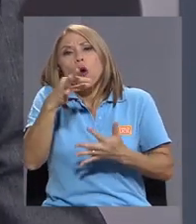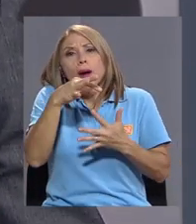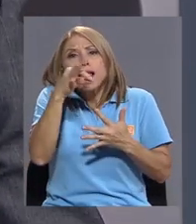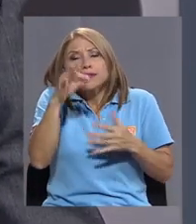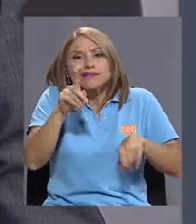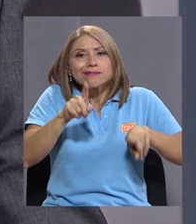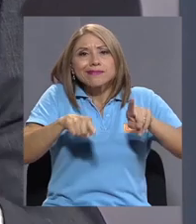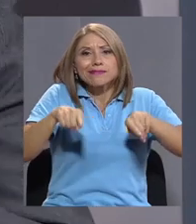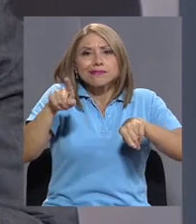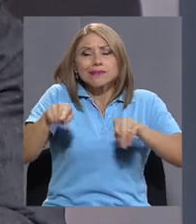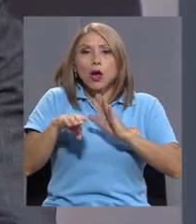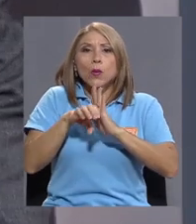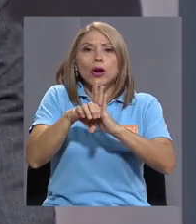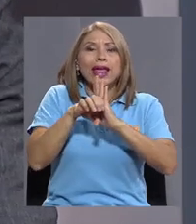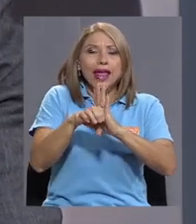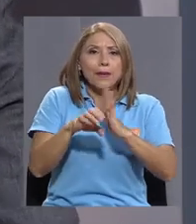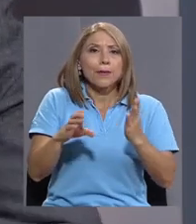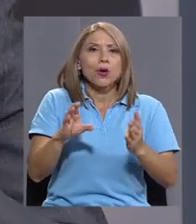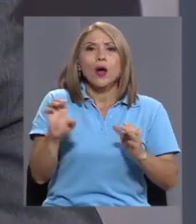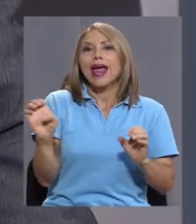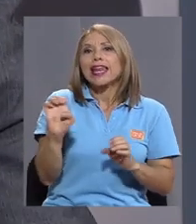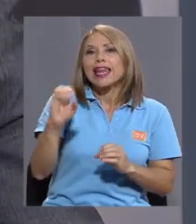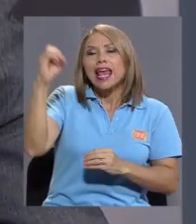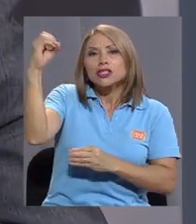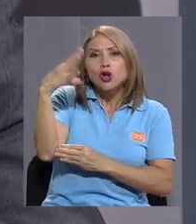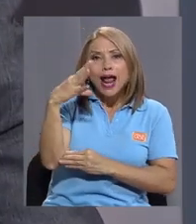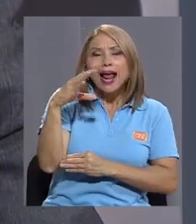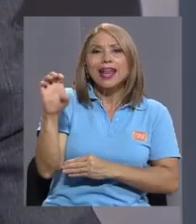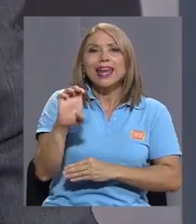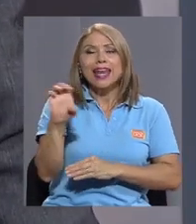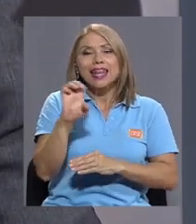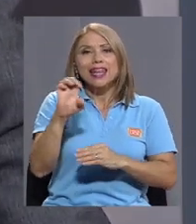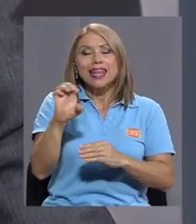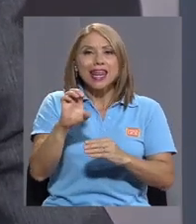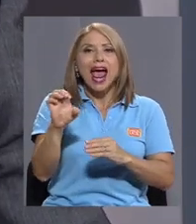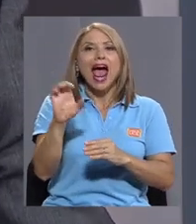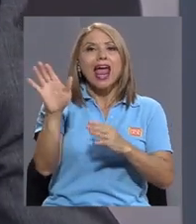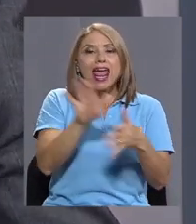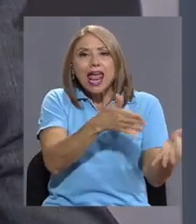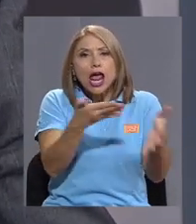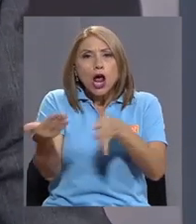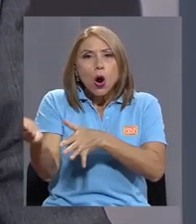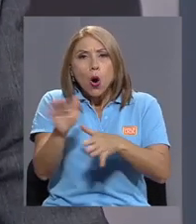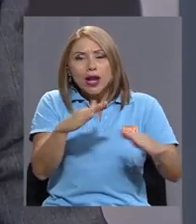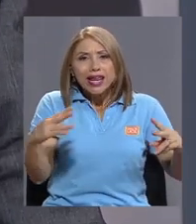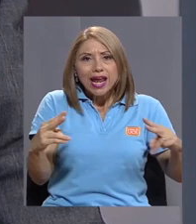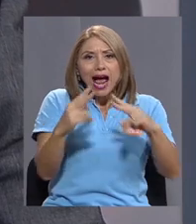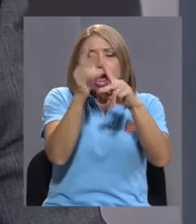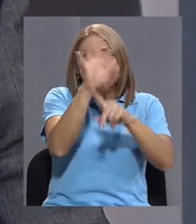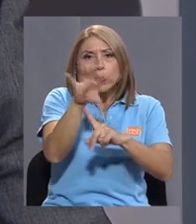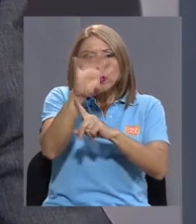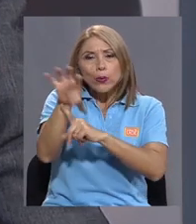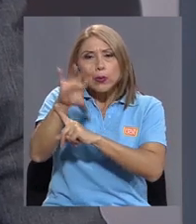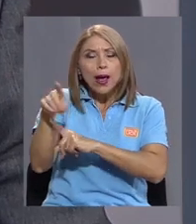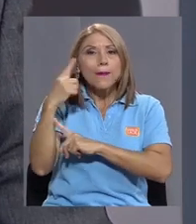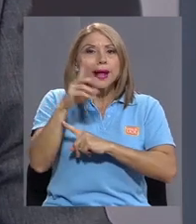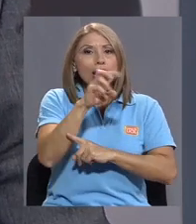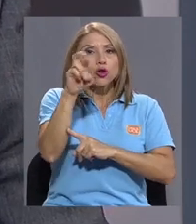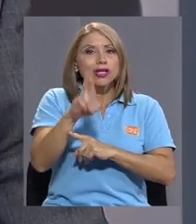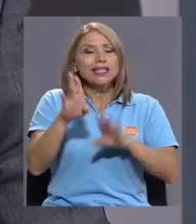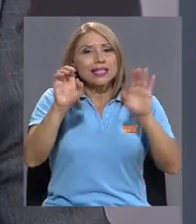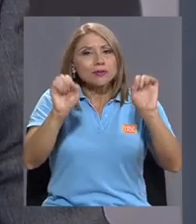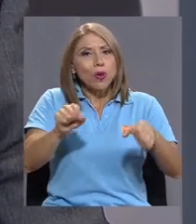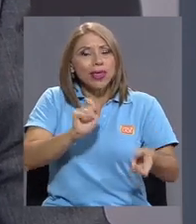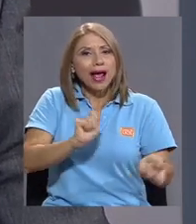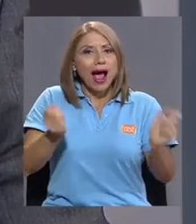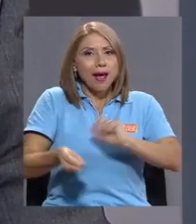por ejemplo, en la parte de energía, energía solar, energía eólica, para que los costarricenses empecemos a dar un cambio en el modelo